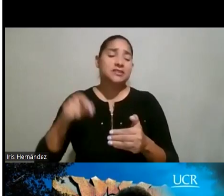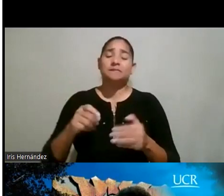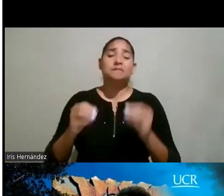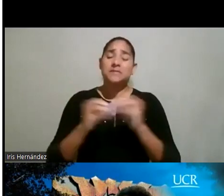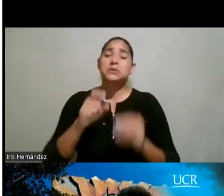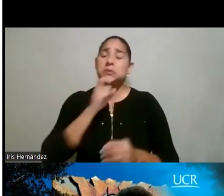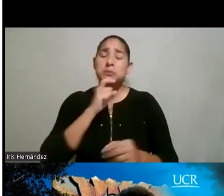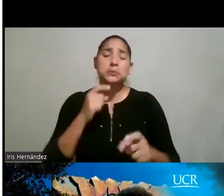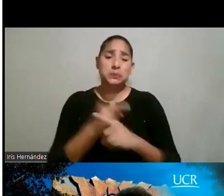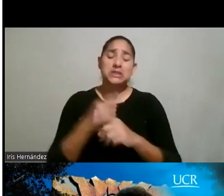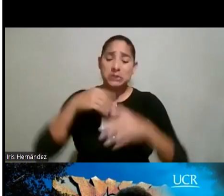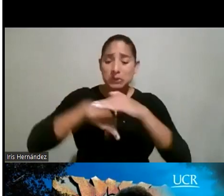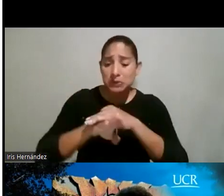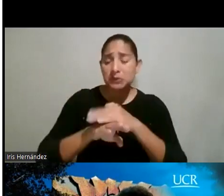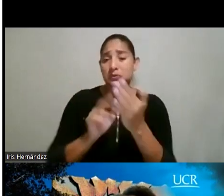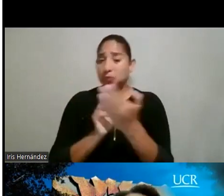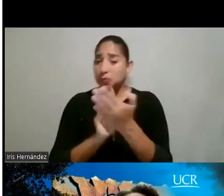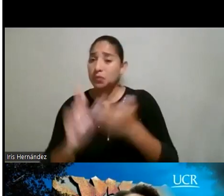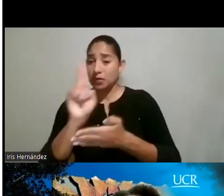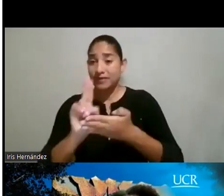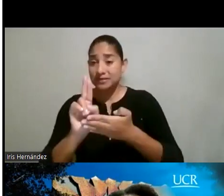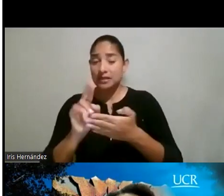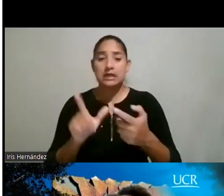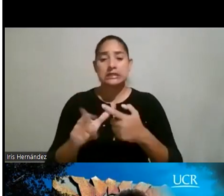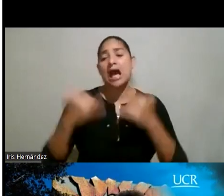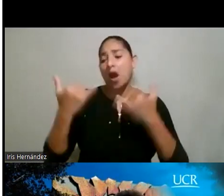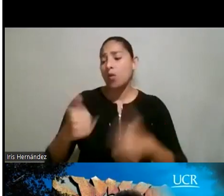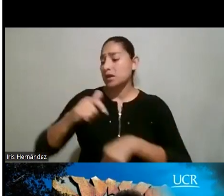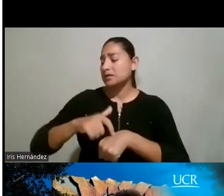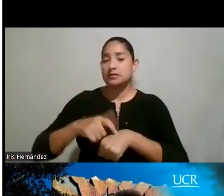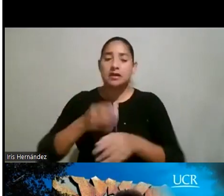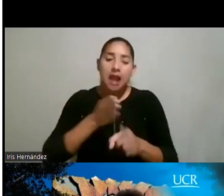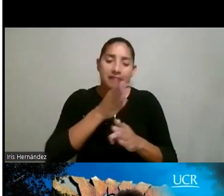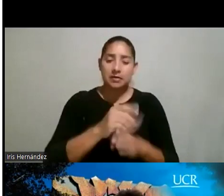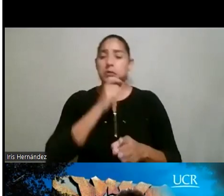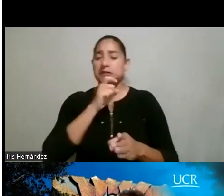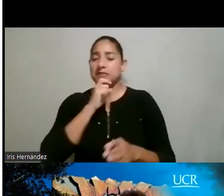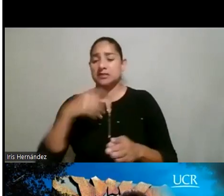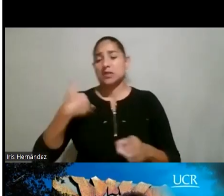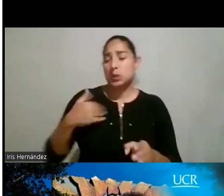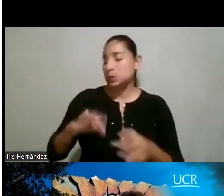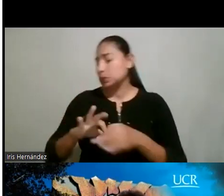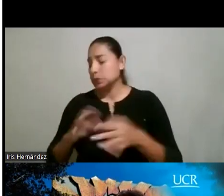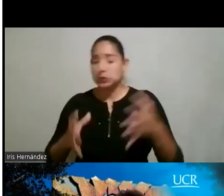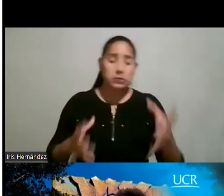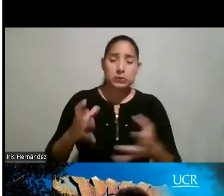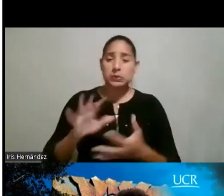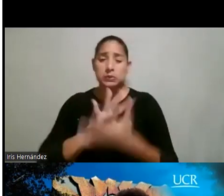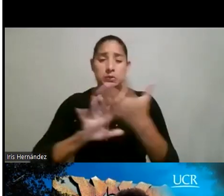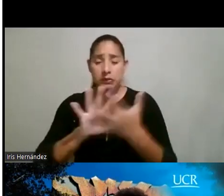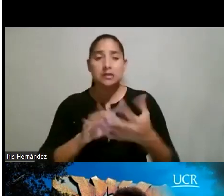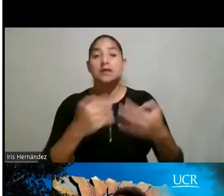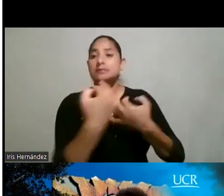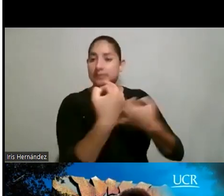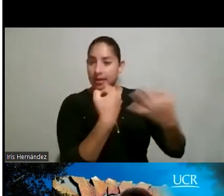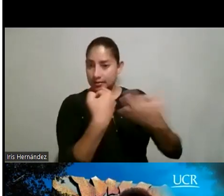complicado ingresar a estudiar a la universidad y más a este tipo de carreras. Entonces, bueno, se les comenta, se